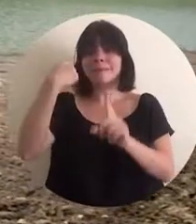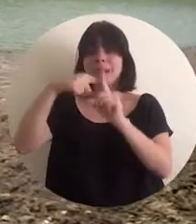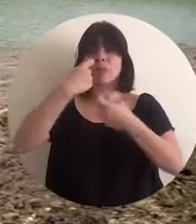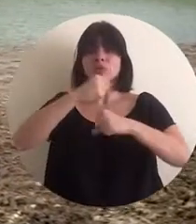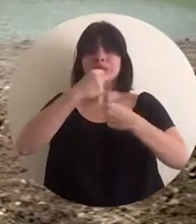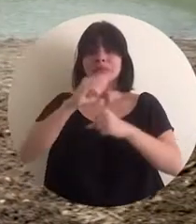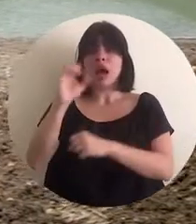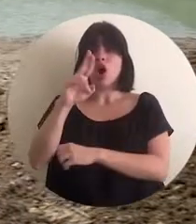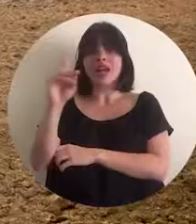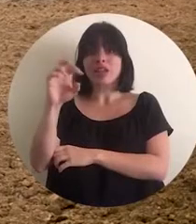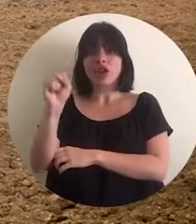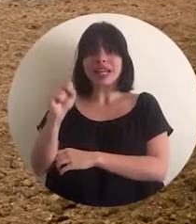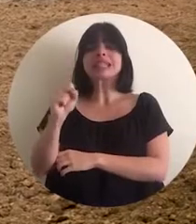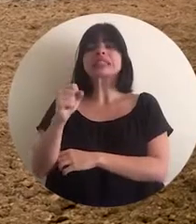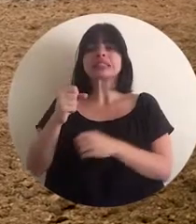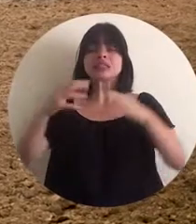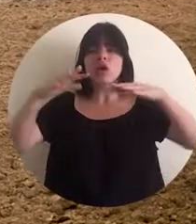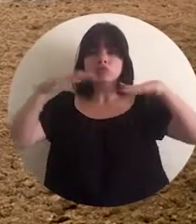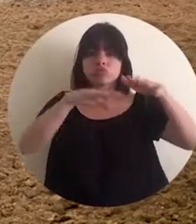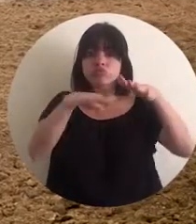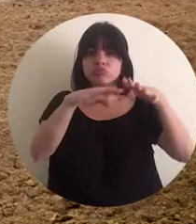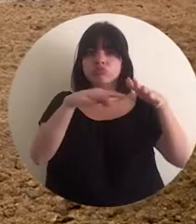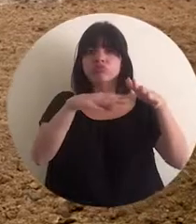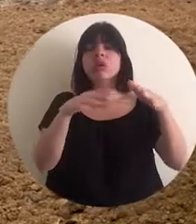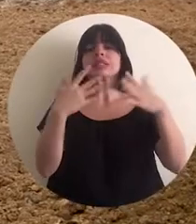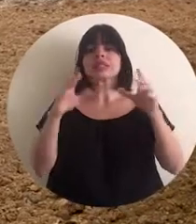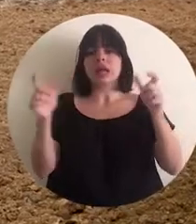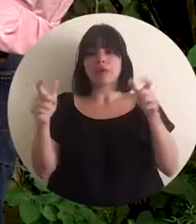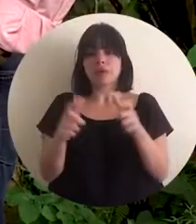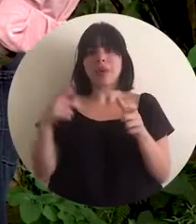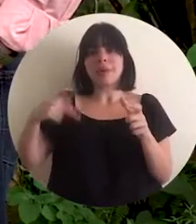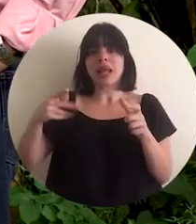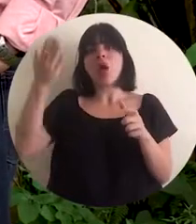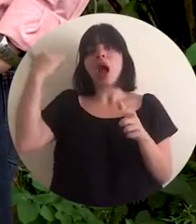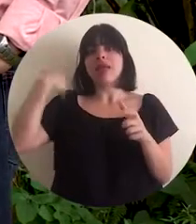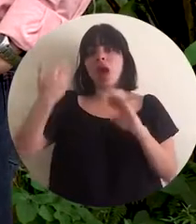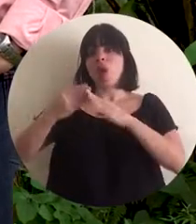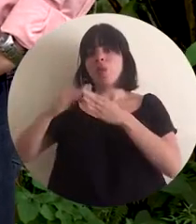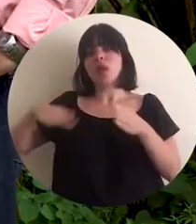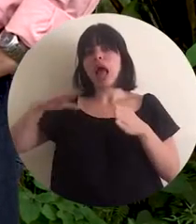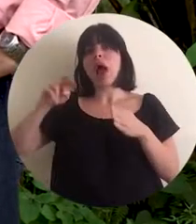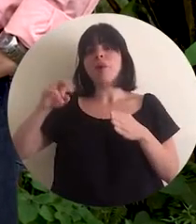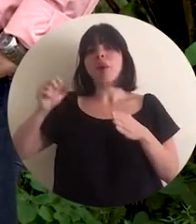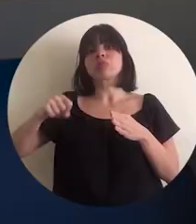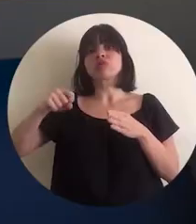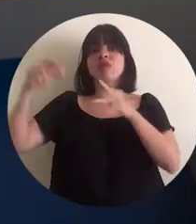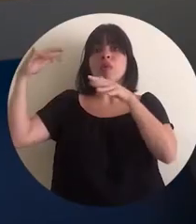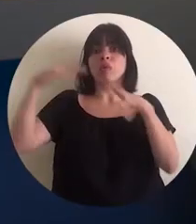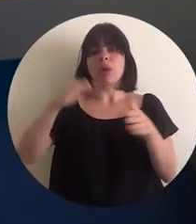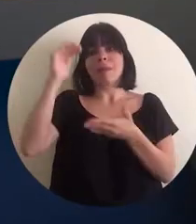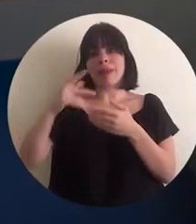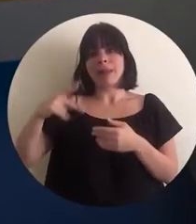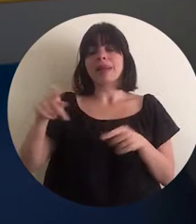Municipalidad de Corredores está siendo desfogada, con lo cual se elimina el riesgo que tenía la comunidad de Abrojo ante un posible deslizamiento.